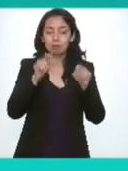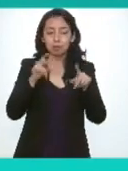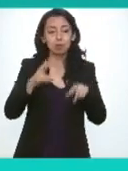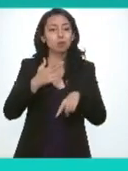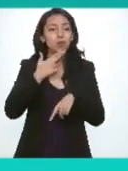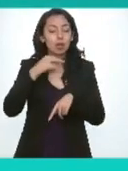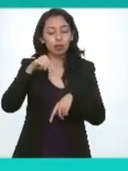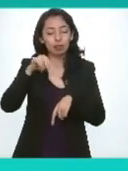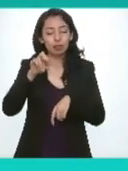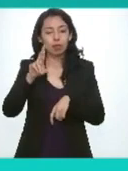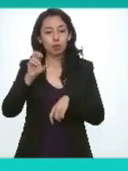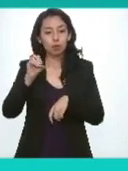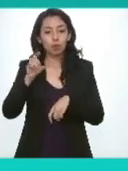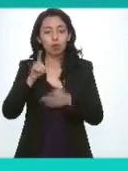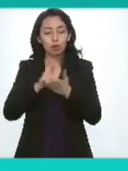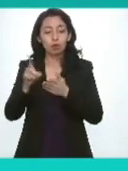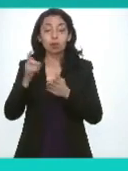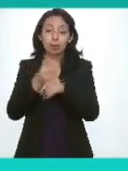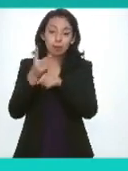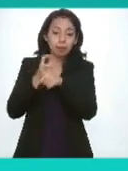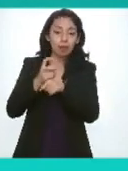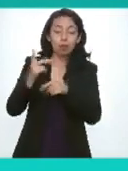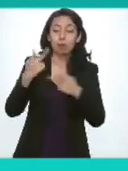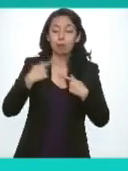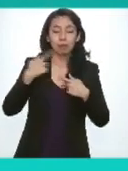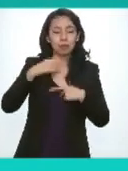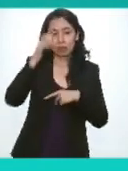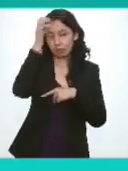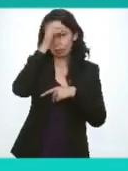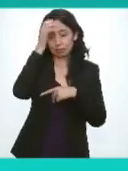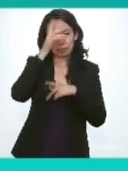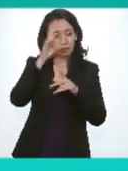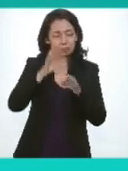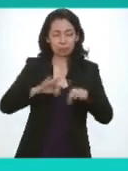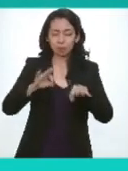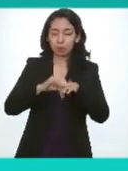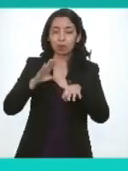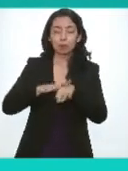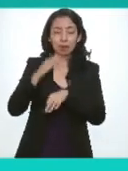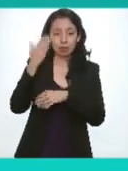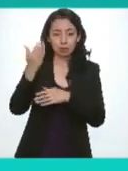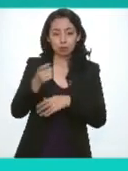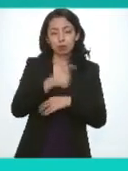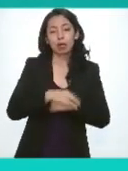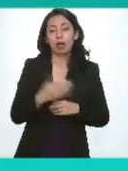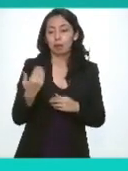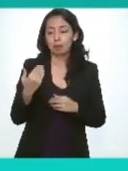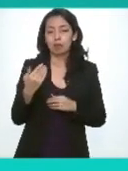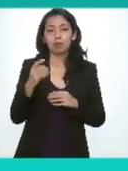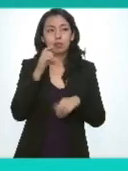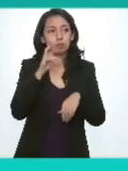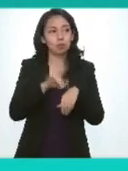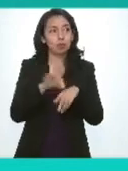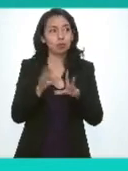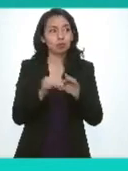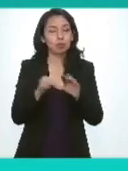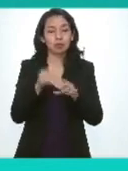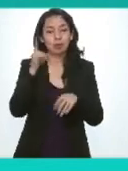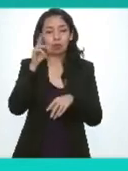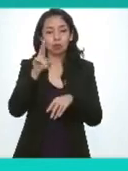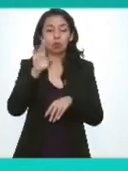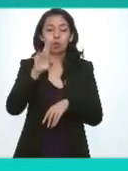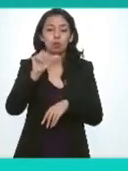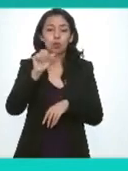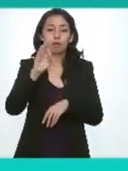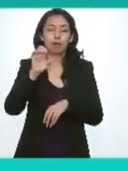neuroderechos está invitado el científico más importante en el mundo en este tema como bien lo decía nuestro coordinador el doctor